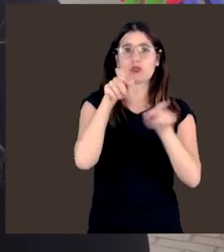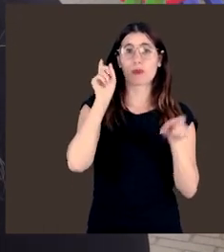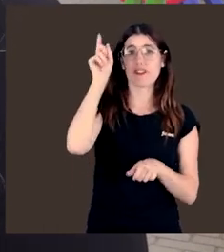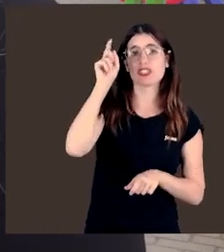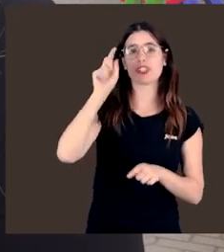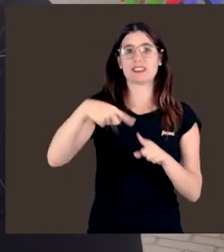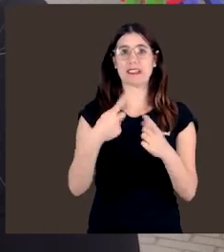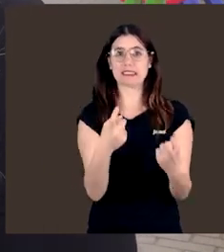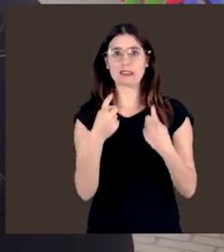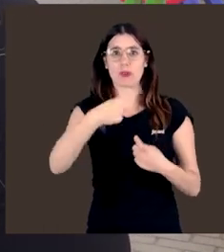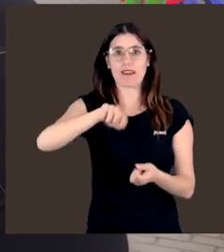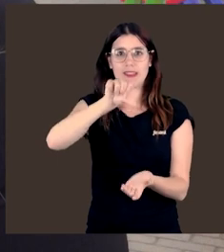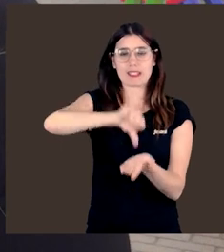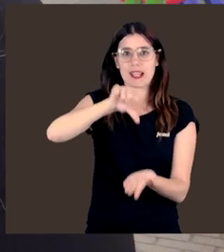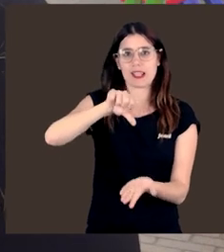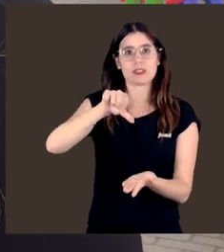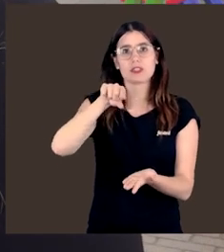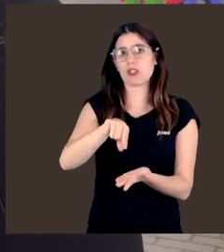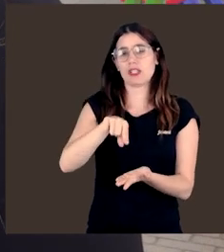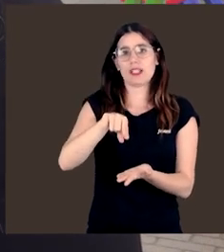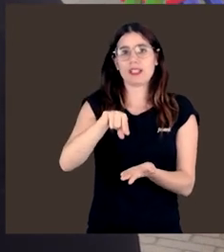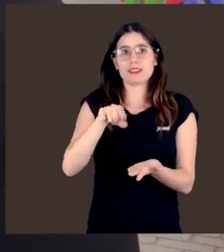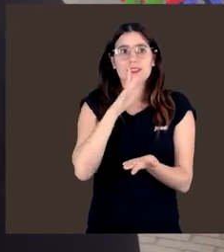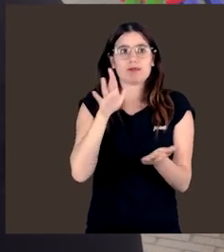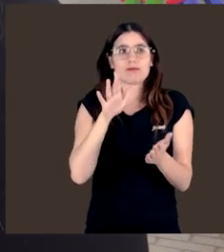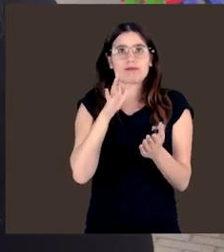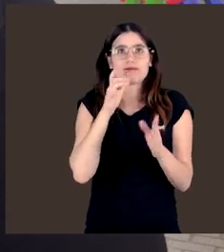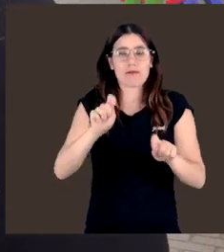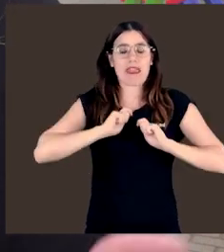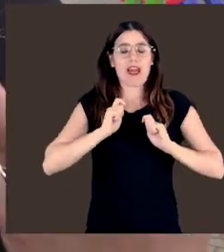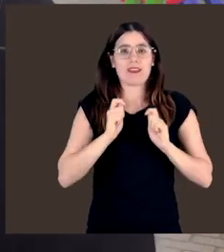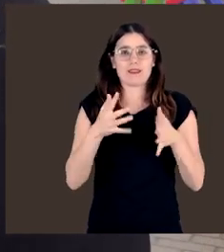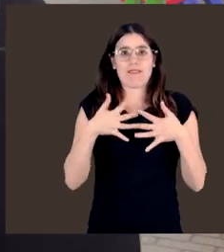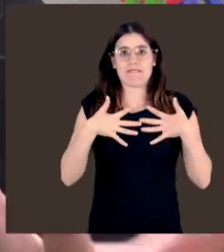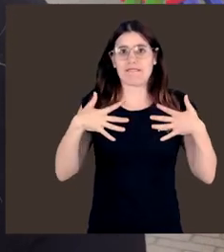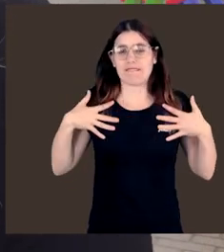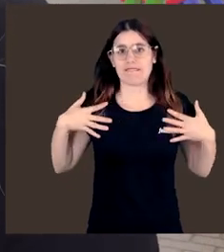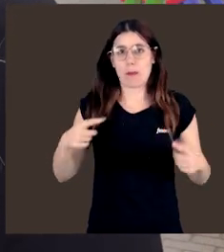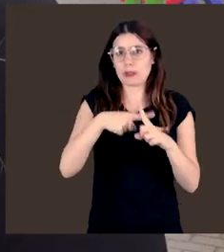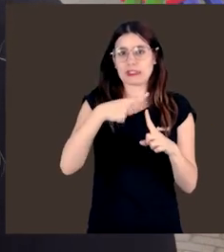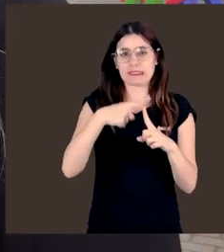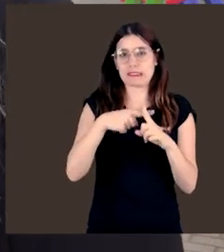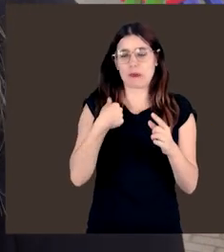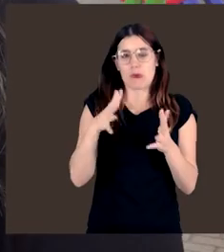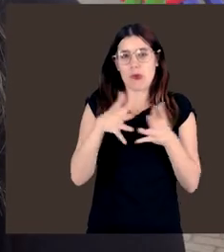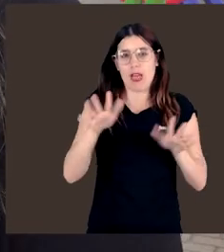con todos los docentes y estudiantes del centro, es una inyección de adrenalina y de positivismo y autoestima tremenda y os lo